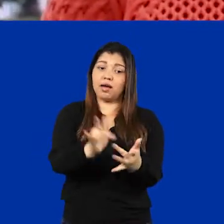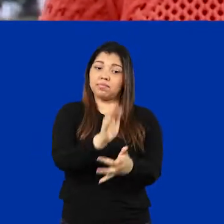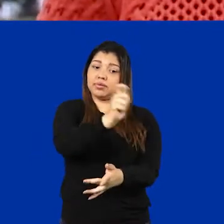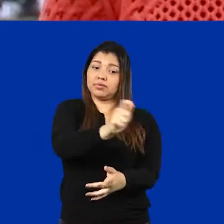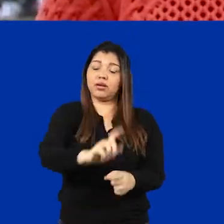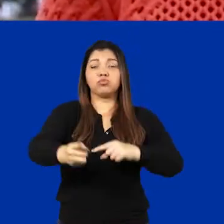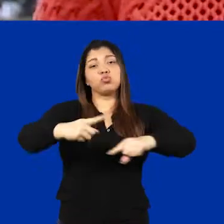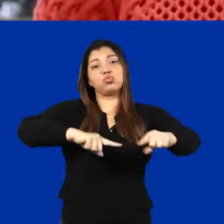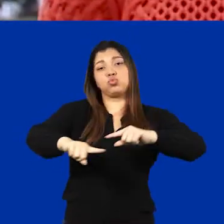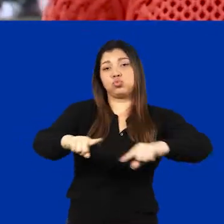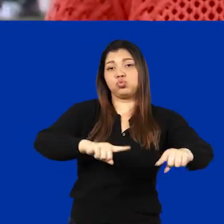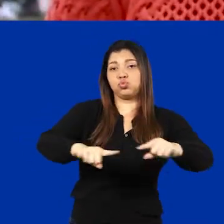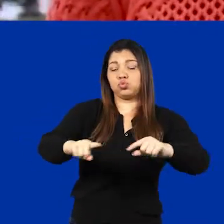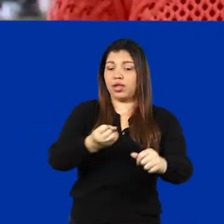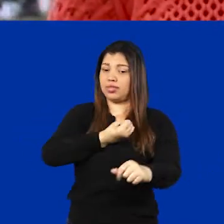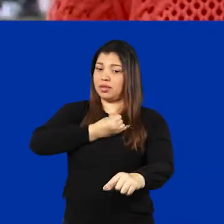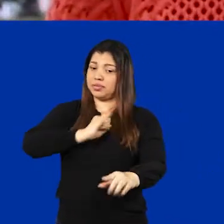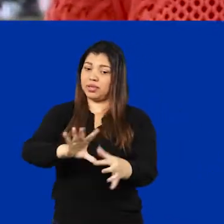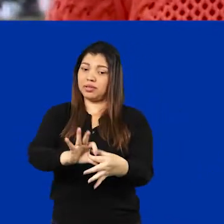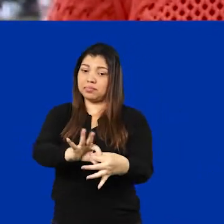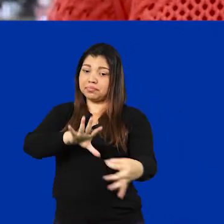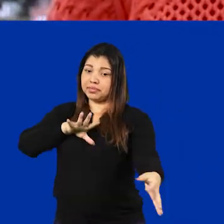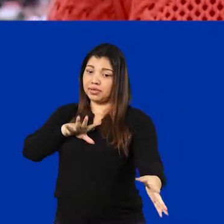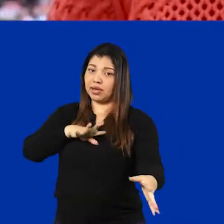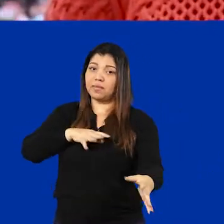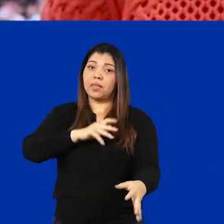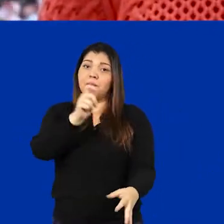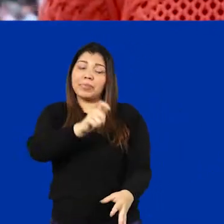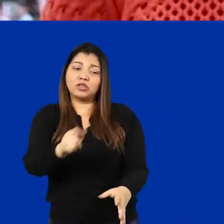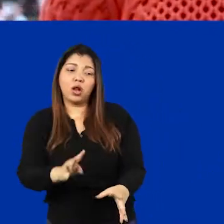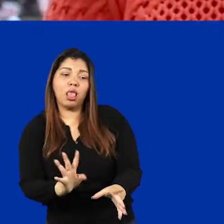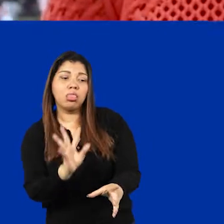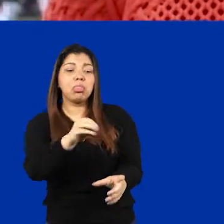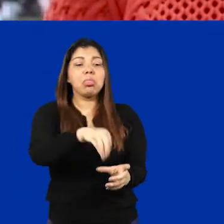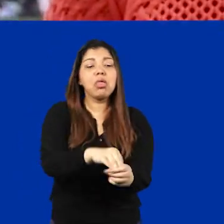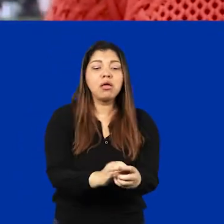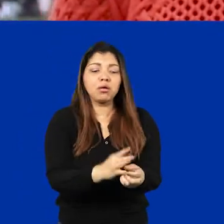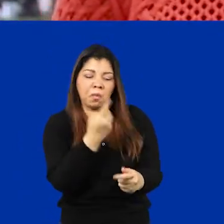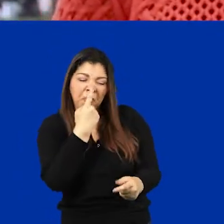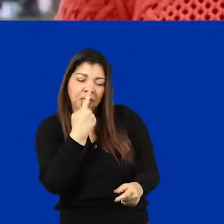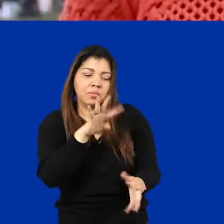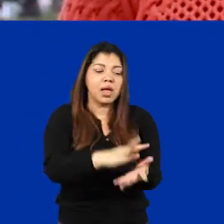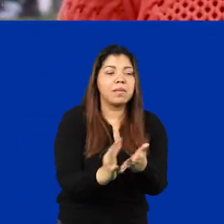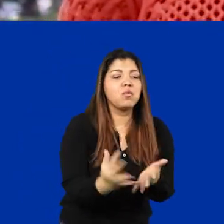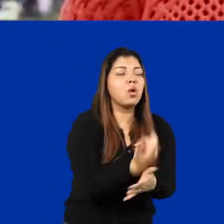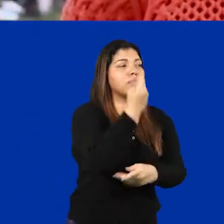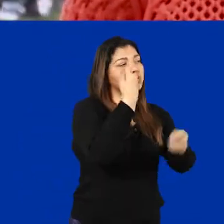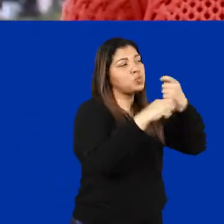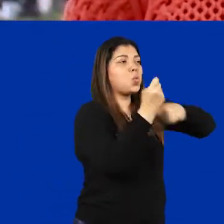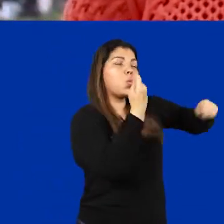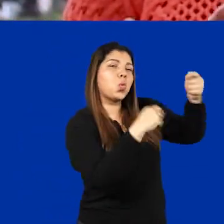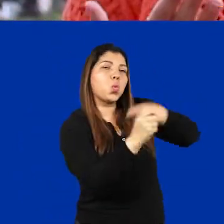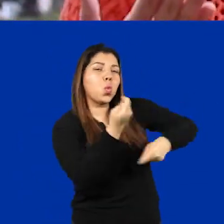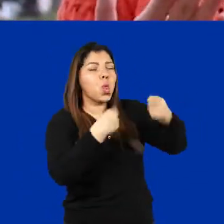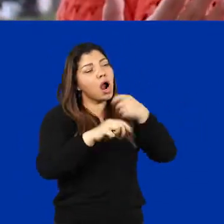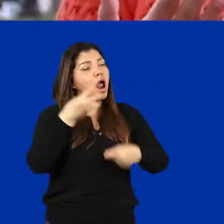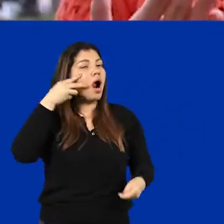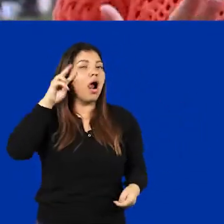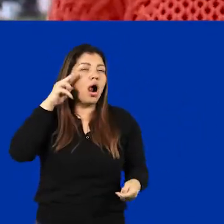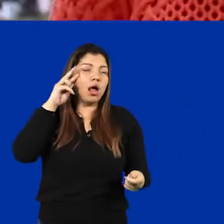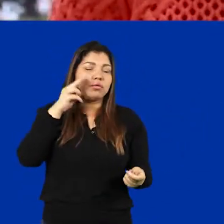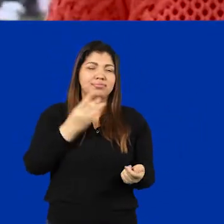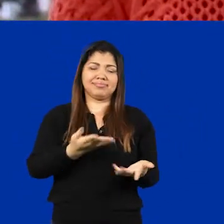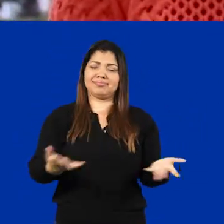sociedad administradora. Se administran de manera independiente. De ahí que no puede afirmarse que la sociedad administradora